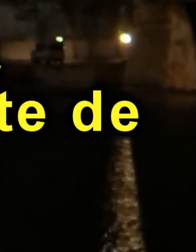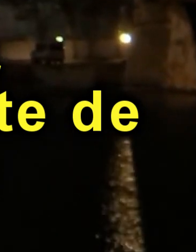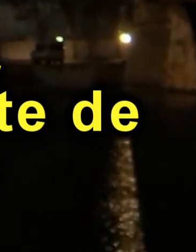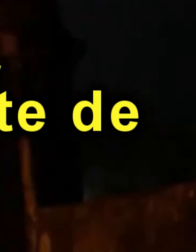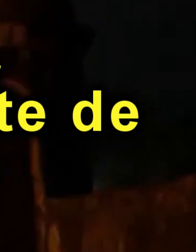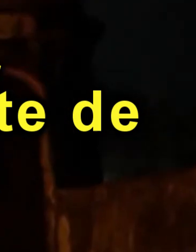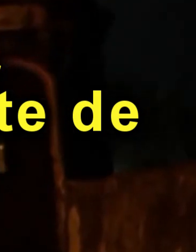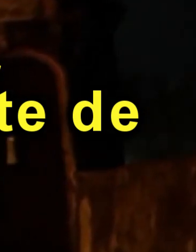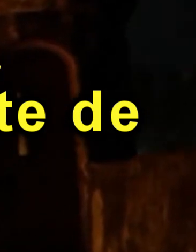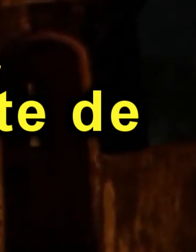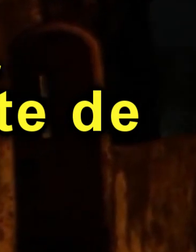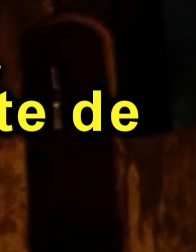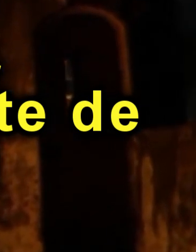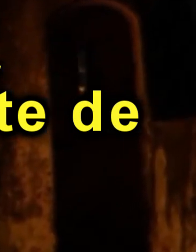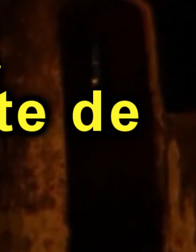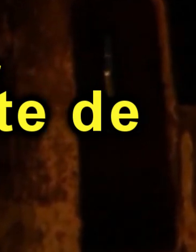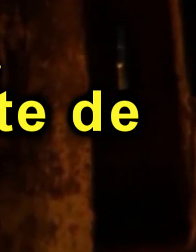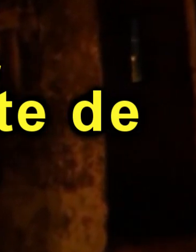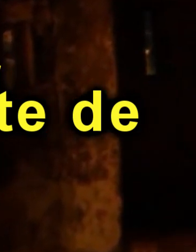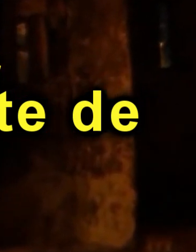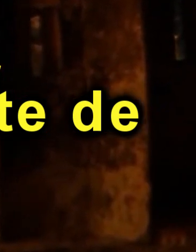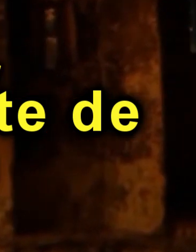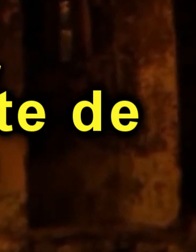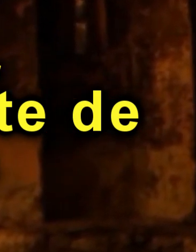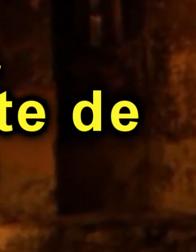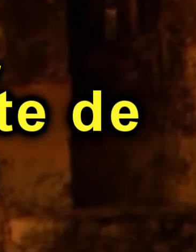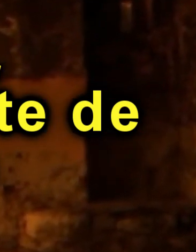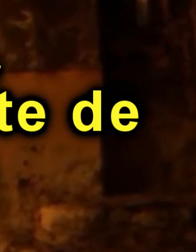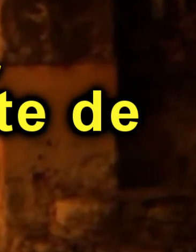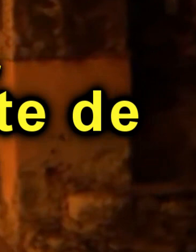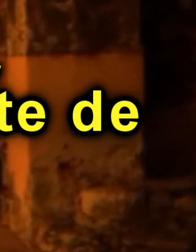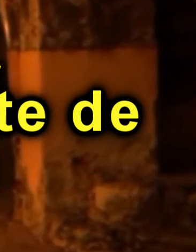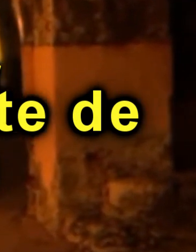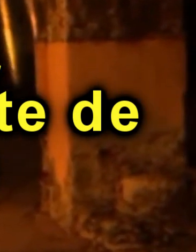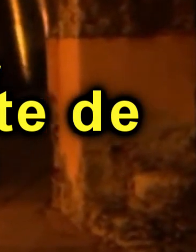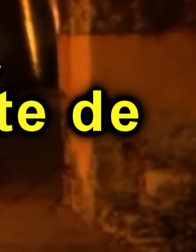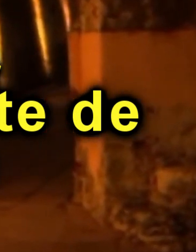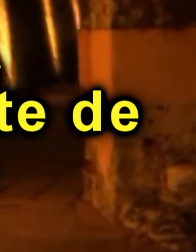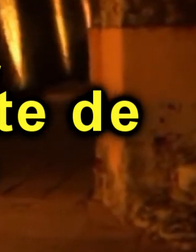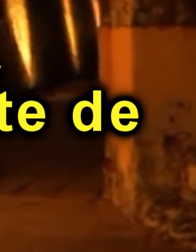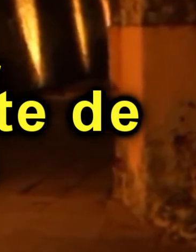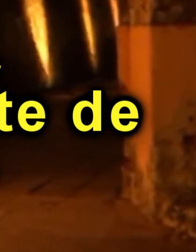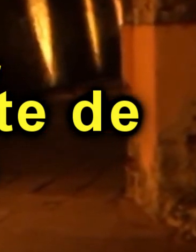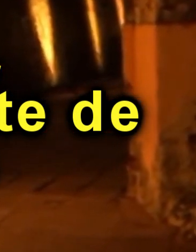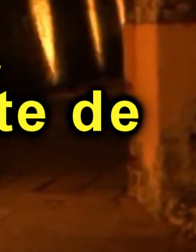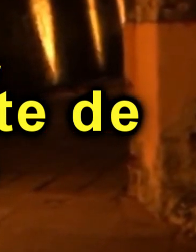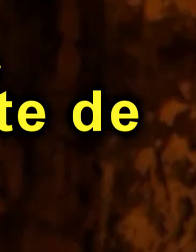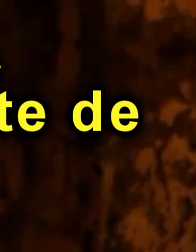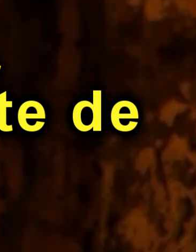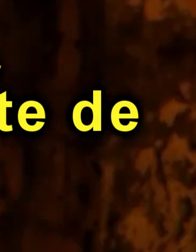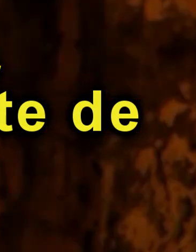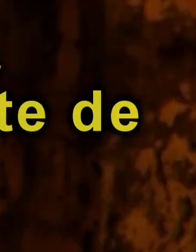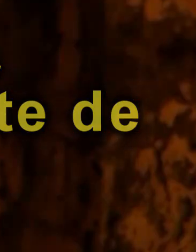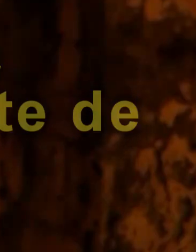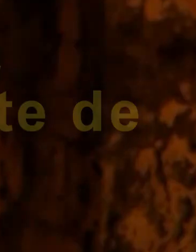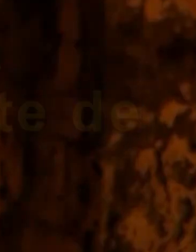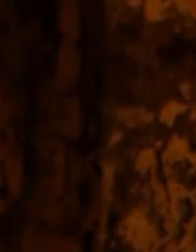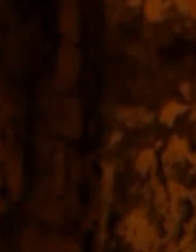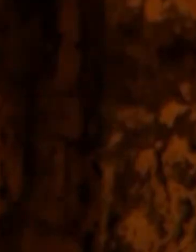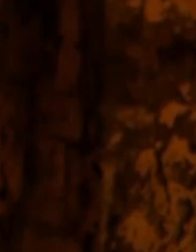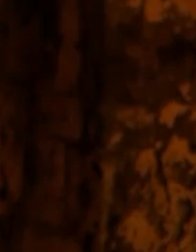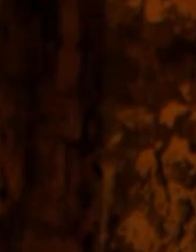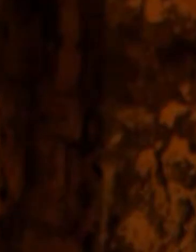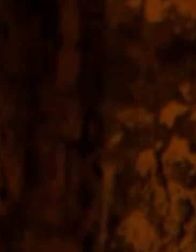Este viernes 2 de diciembre, en gira de trabajo por el Estado de Veracruz, el presidente de México, Andrés Manuel López Obrador,